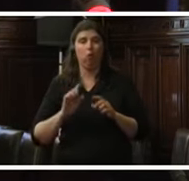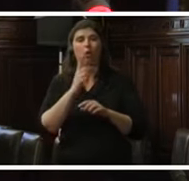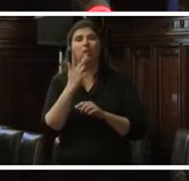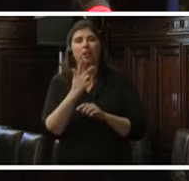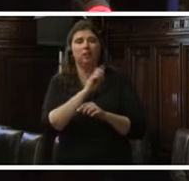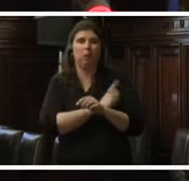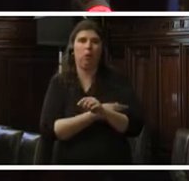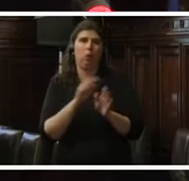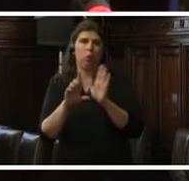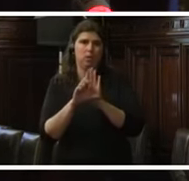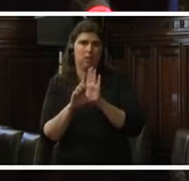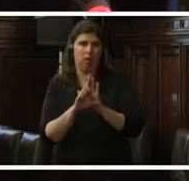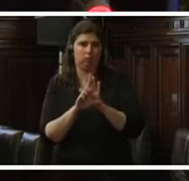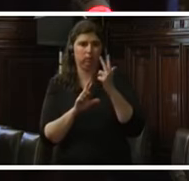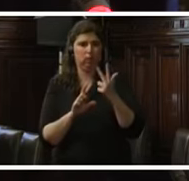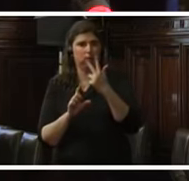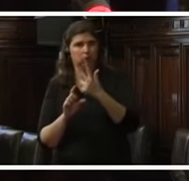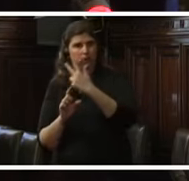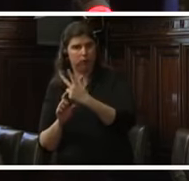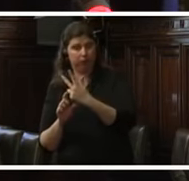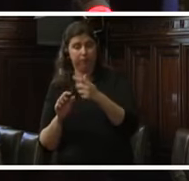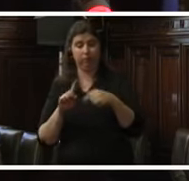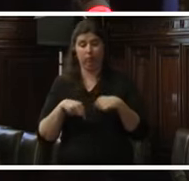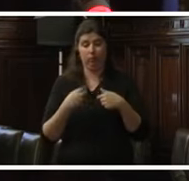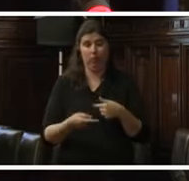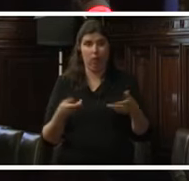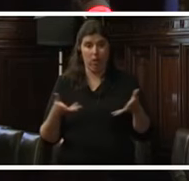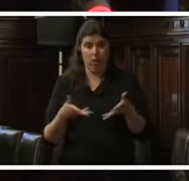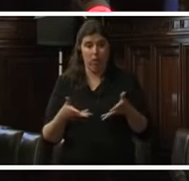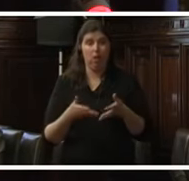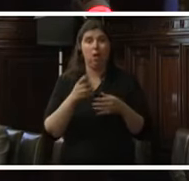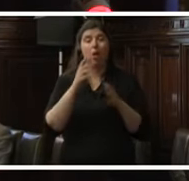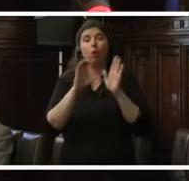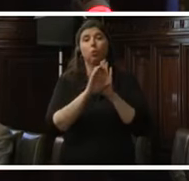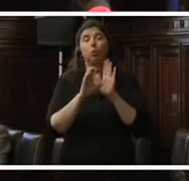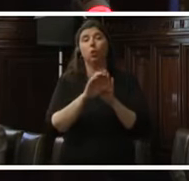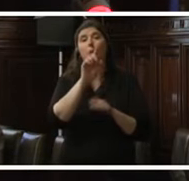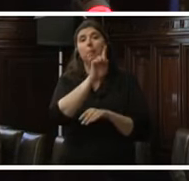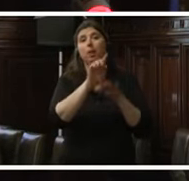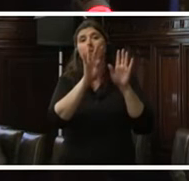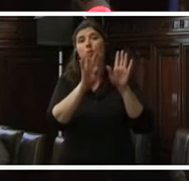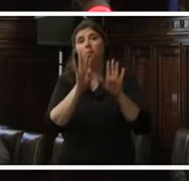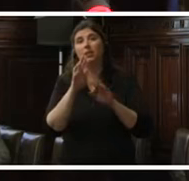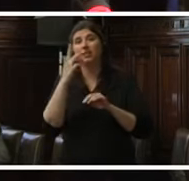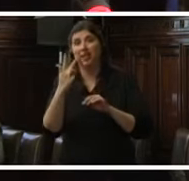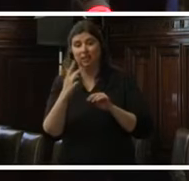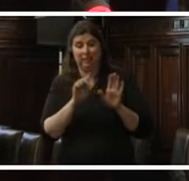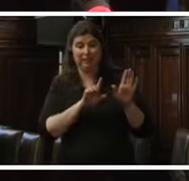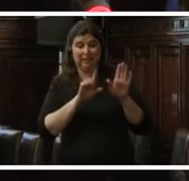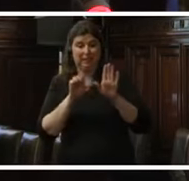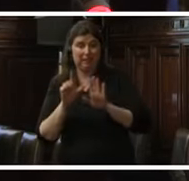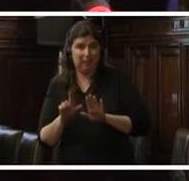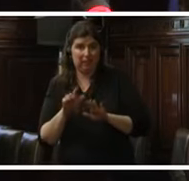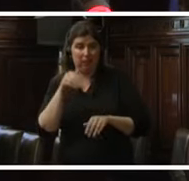Judicial. En la actualidad, conforme a la Constitución del año 1993, los siete magistrados son